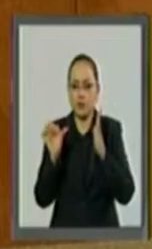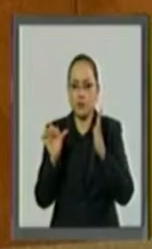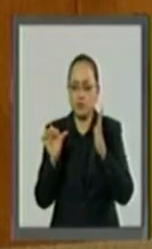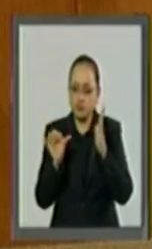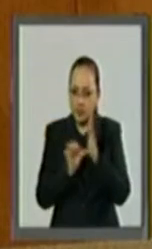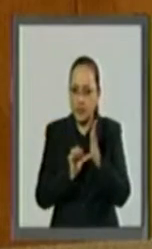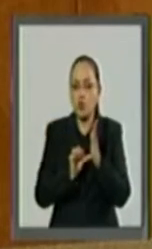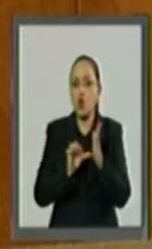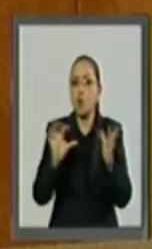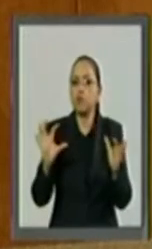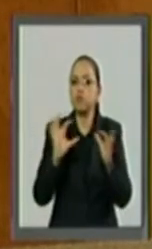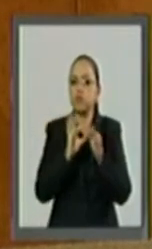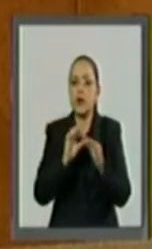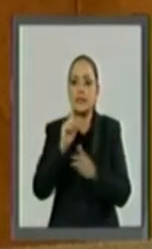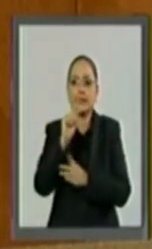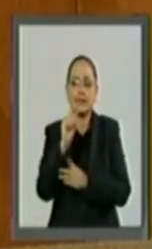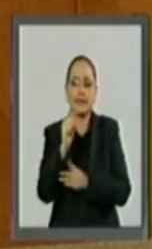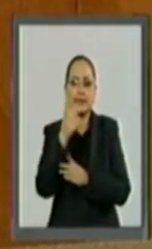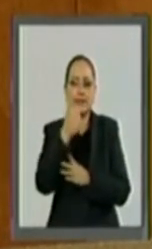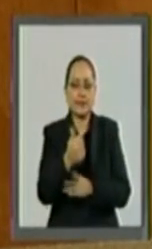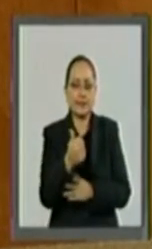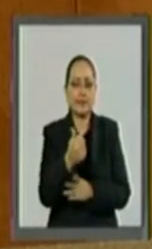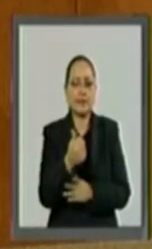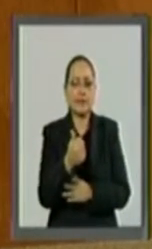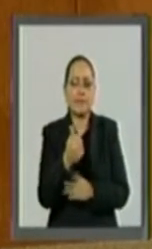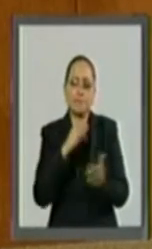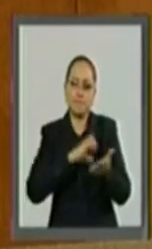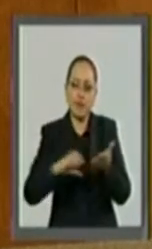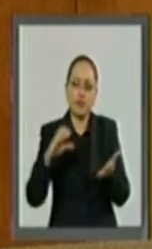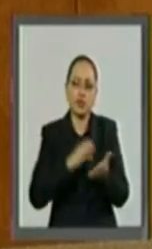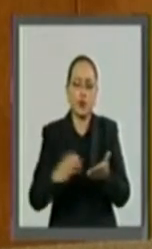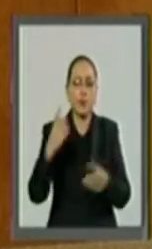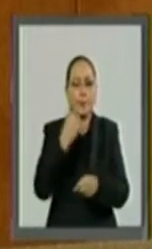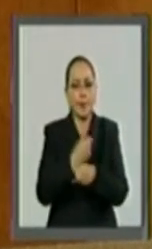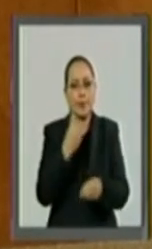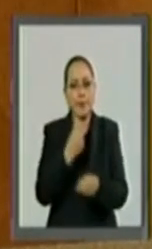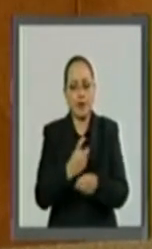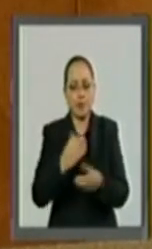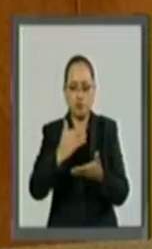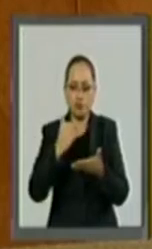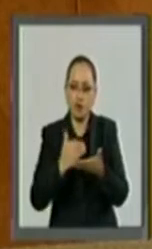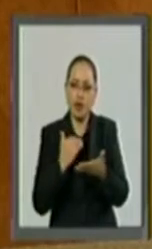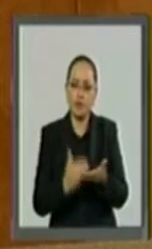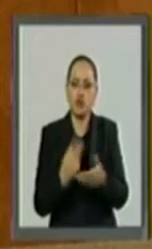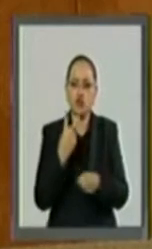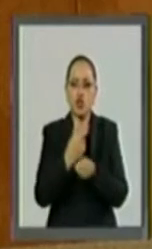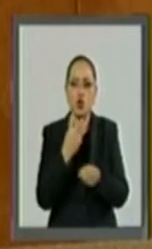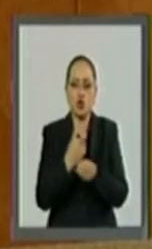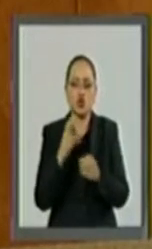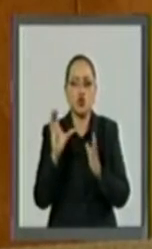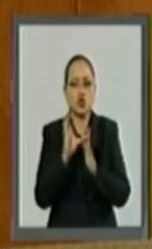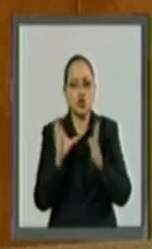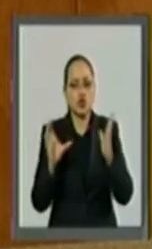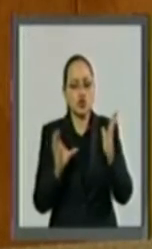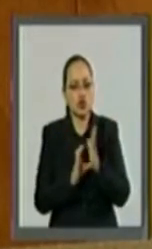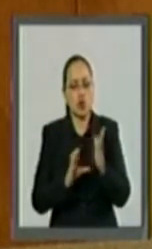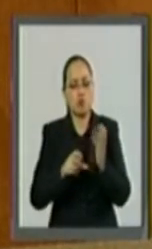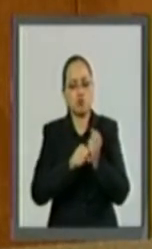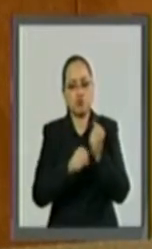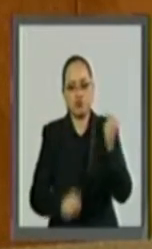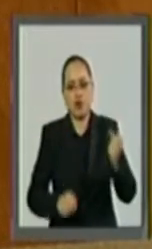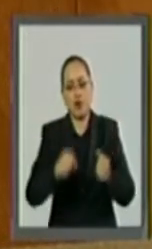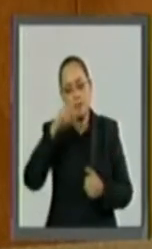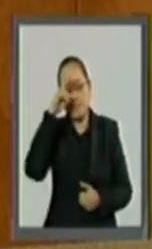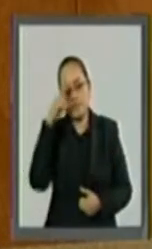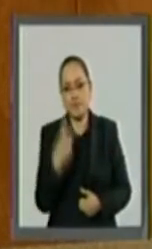señalado por el artículo 76, fracción primera, párrafo segundo, de la Constitución Política